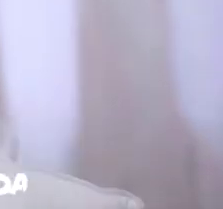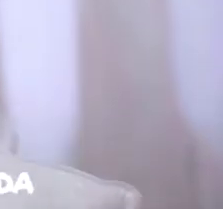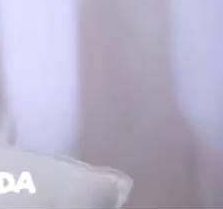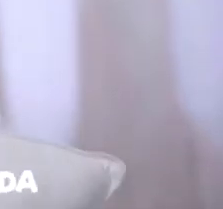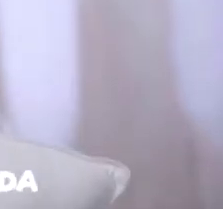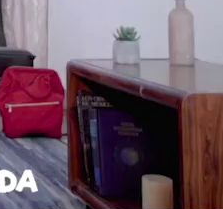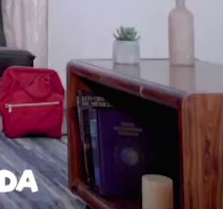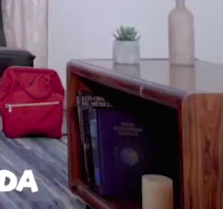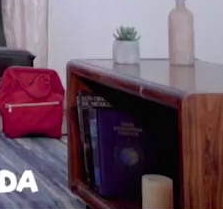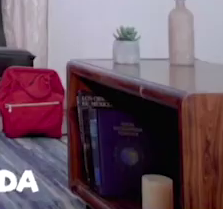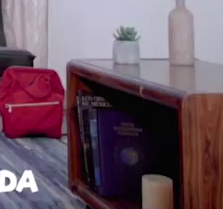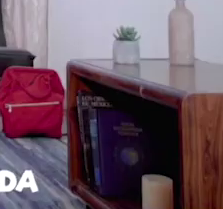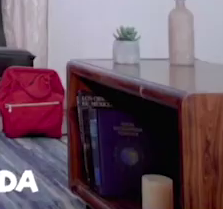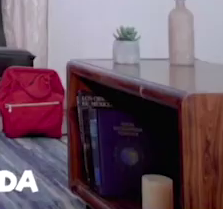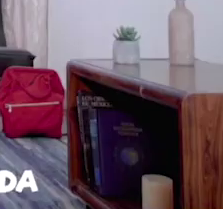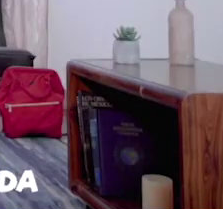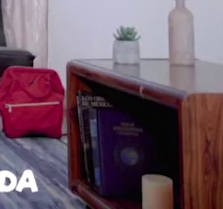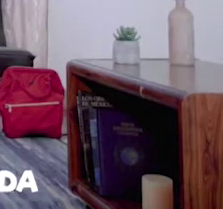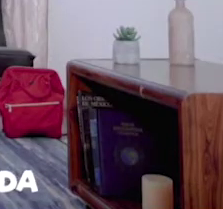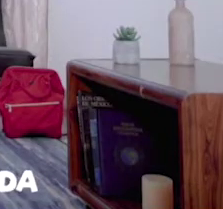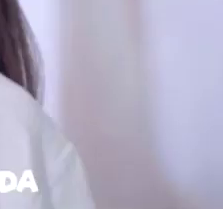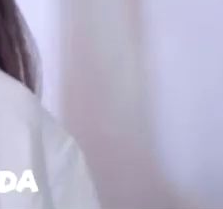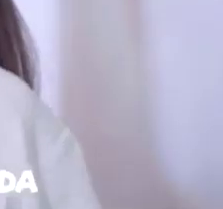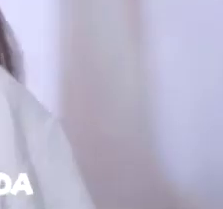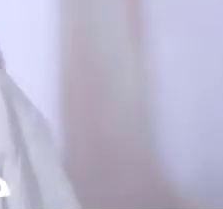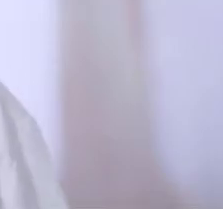¡Sí! ¡Sí! ¡Sí!